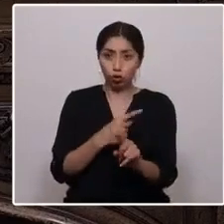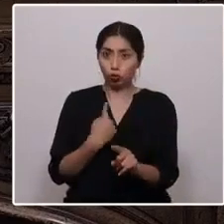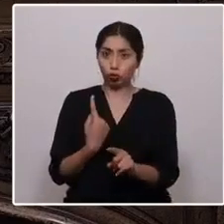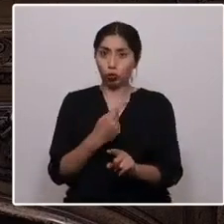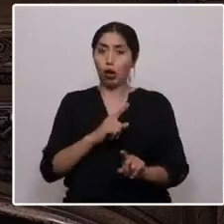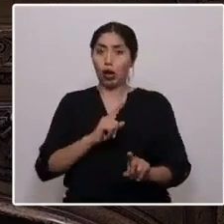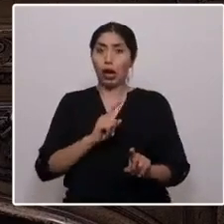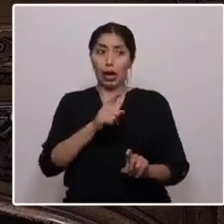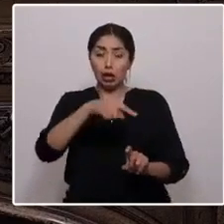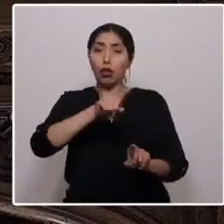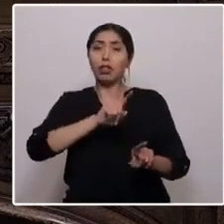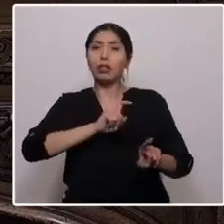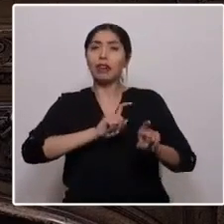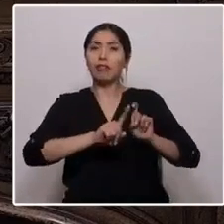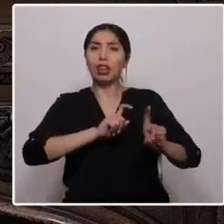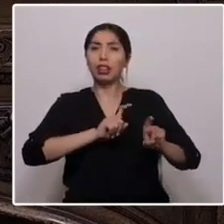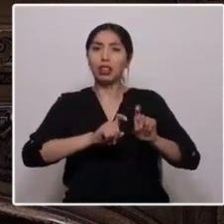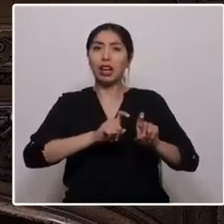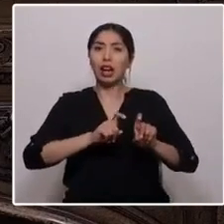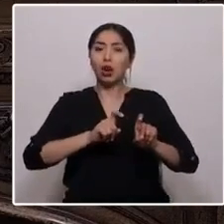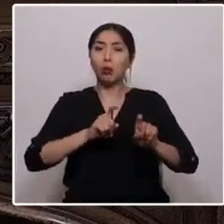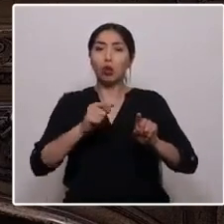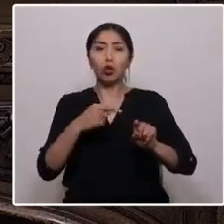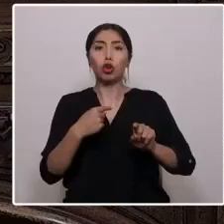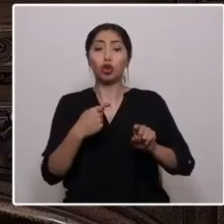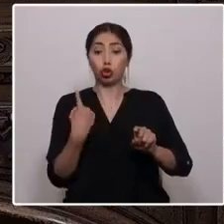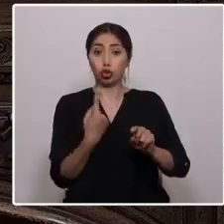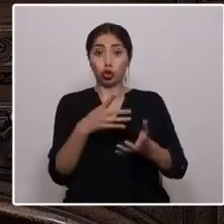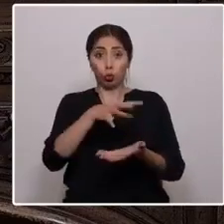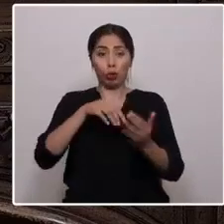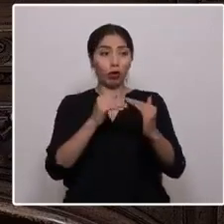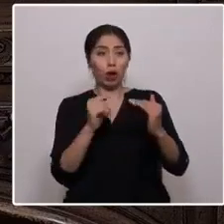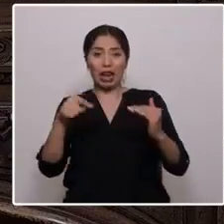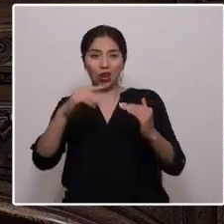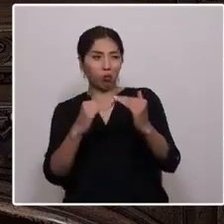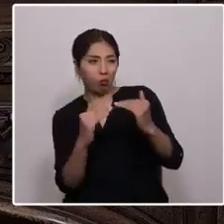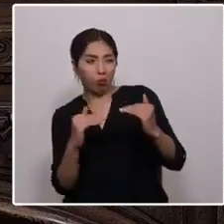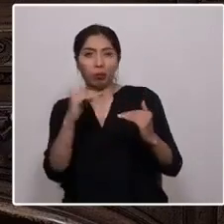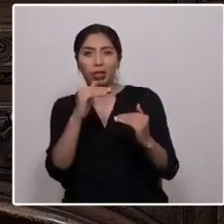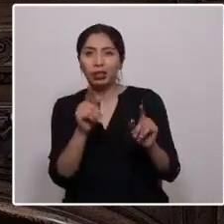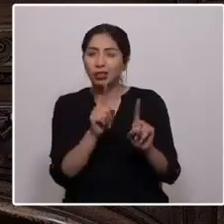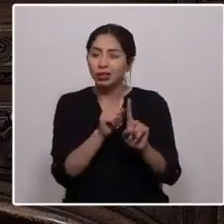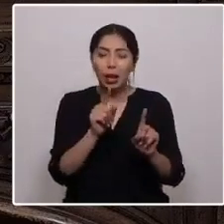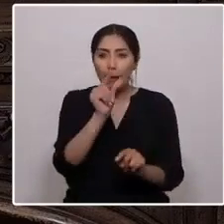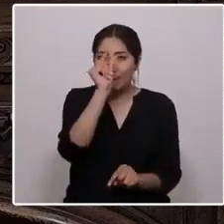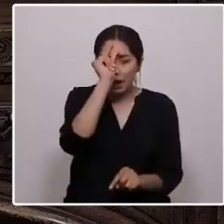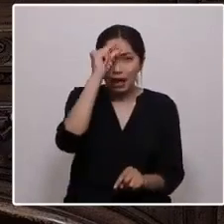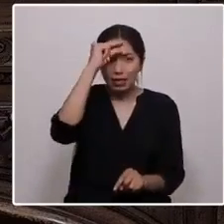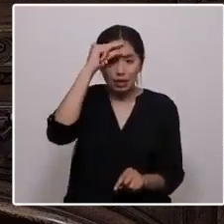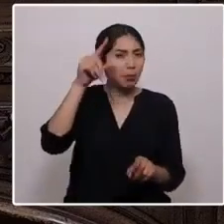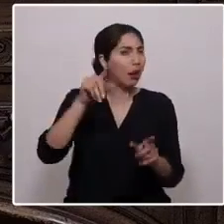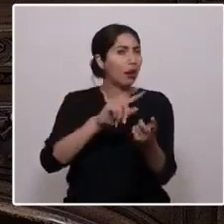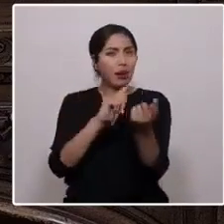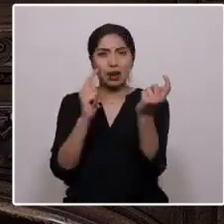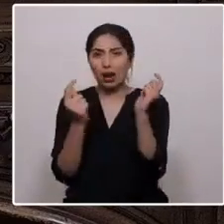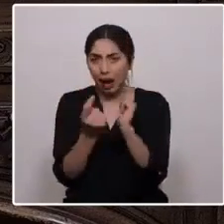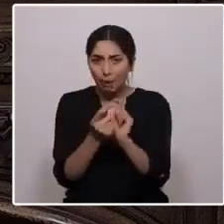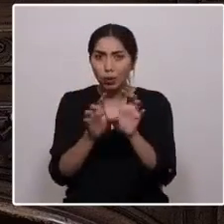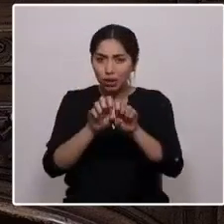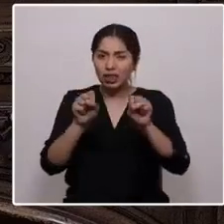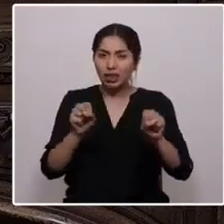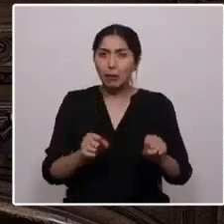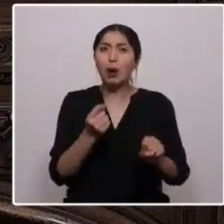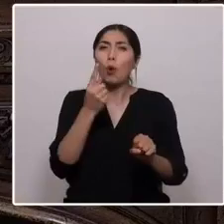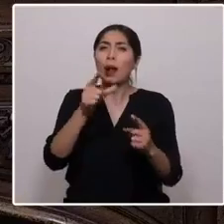sobre nuestra existencia, llamando a un cambio de paradigma del sistema para que pongan el centro de la naturaleza